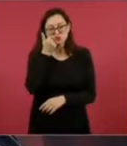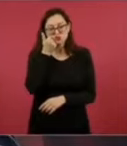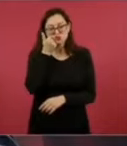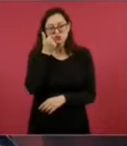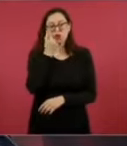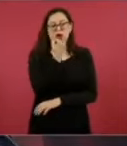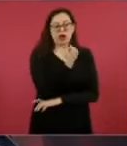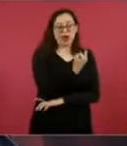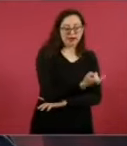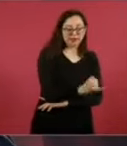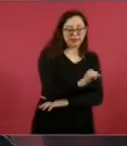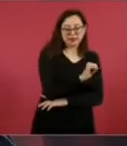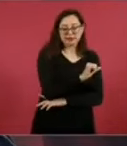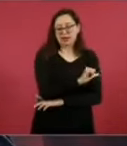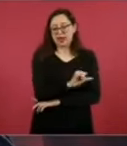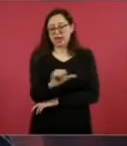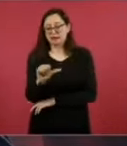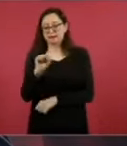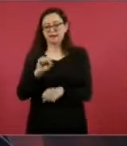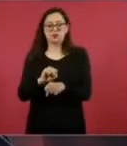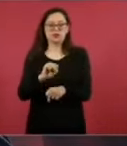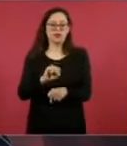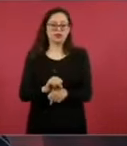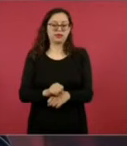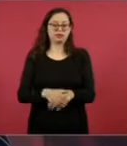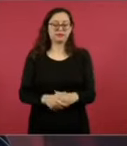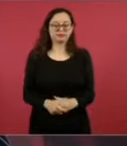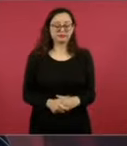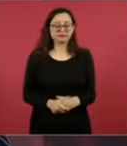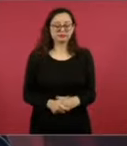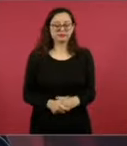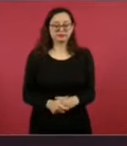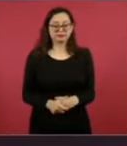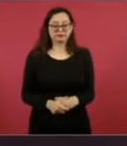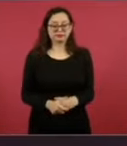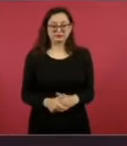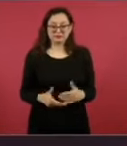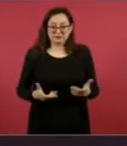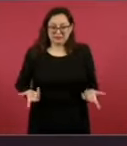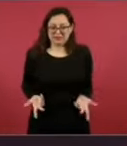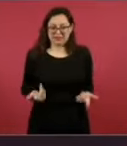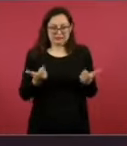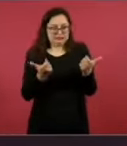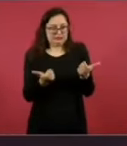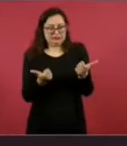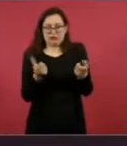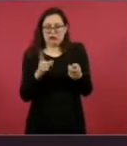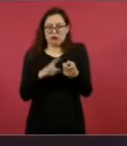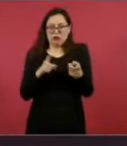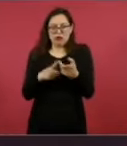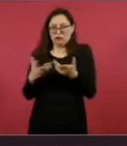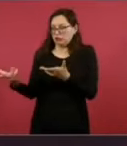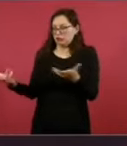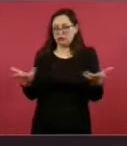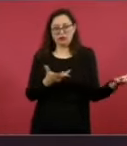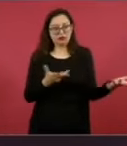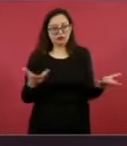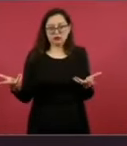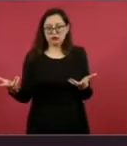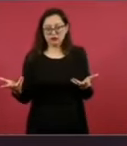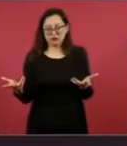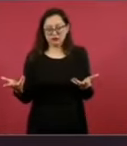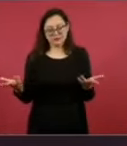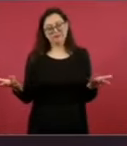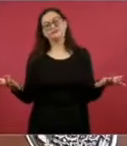de preescolar, primaria y secundaria. Entonces, ¿de dónde va a salir el dinero? Entre otras